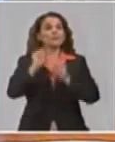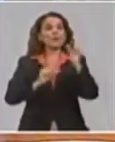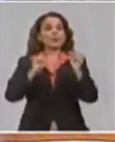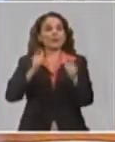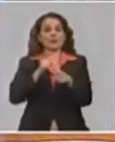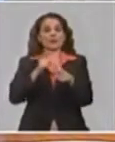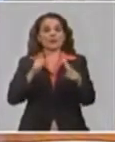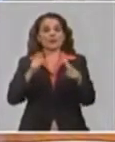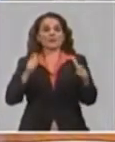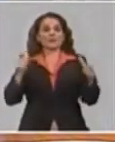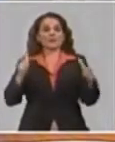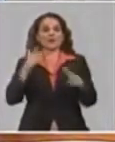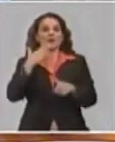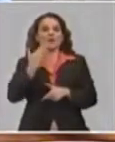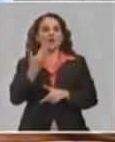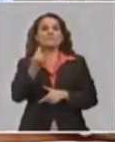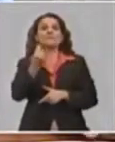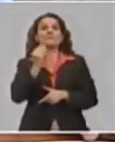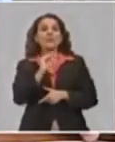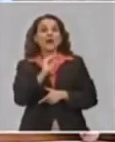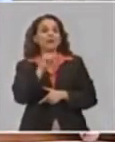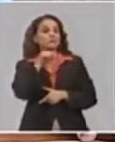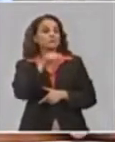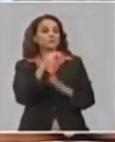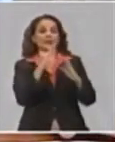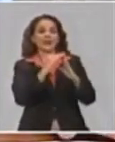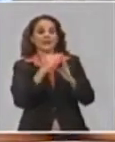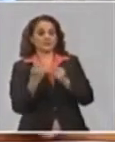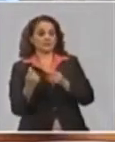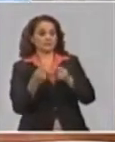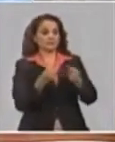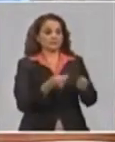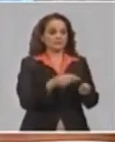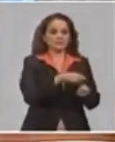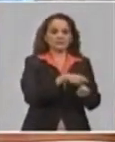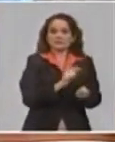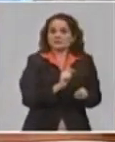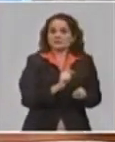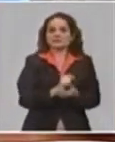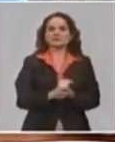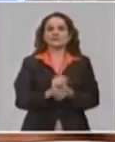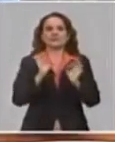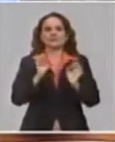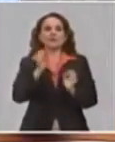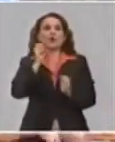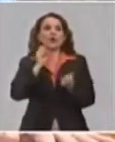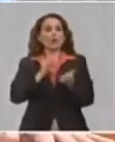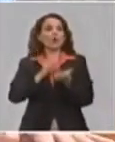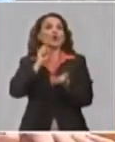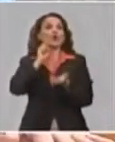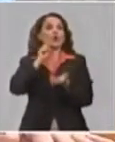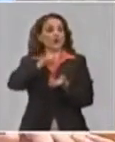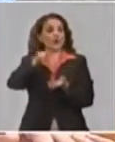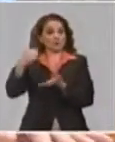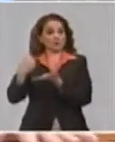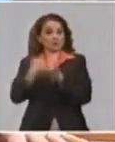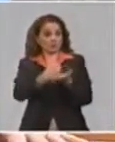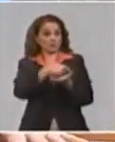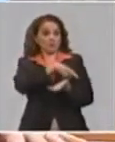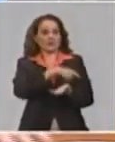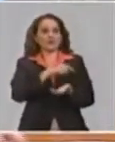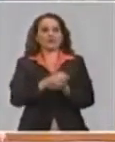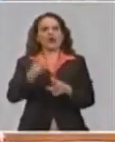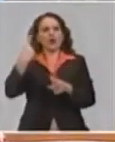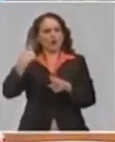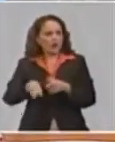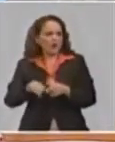domicilio. No solamente por la empresa de correo de Cuba, con los agentes postales, sino también que a través de los pagadores, gestores